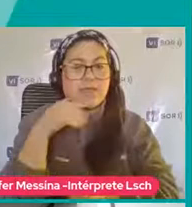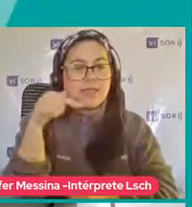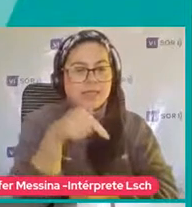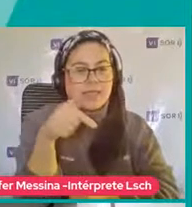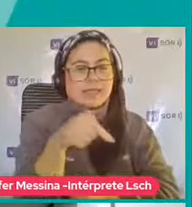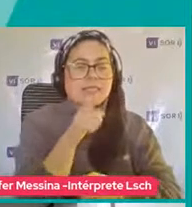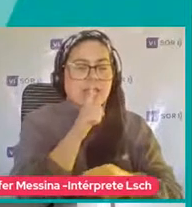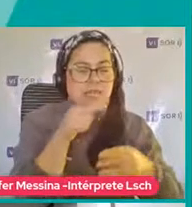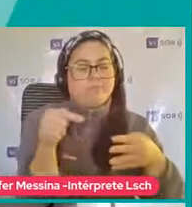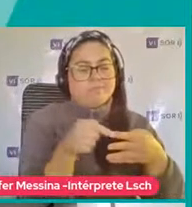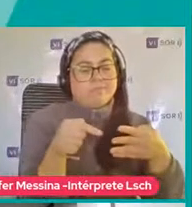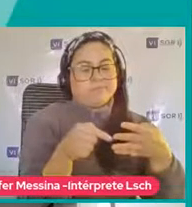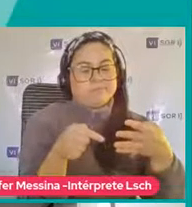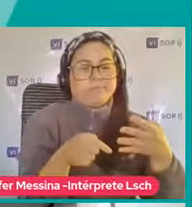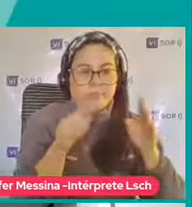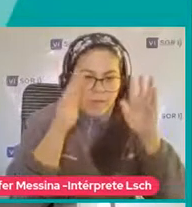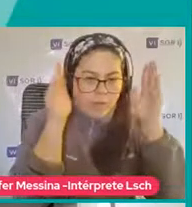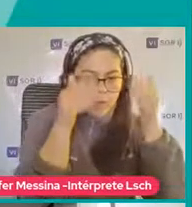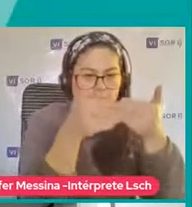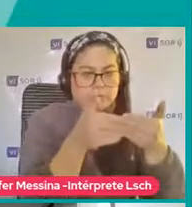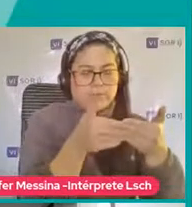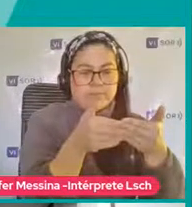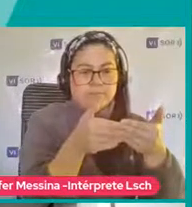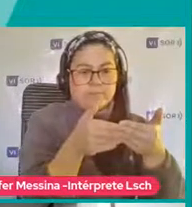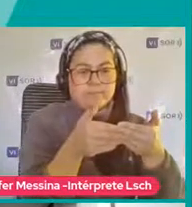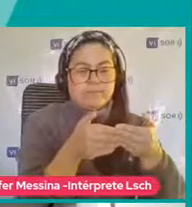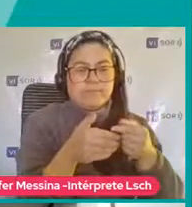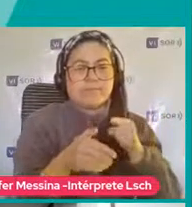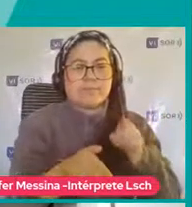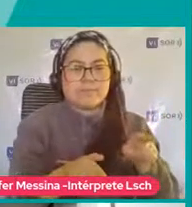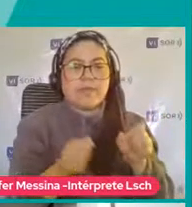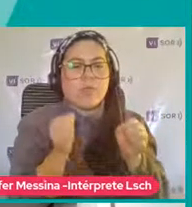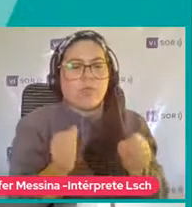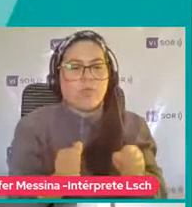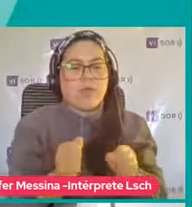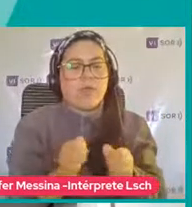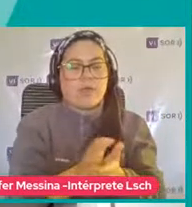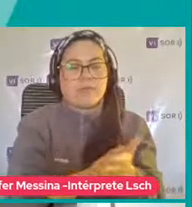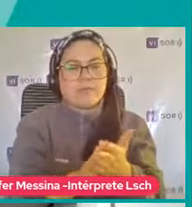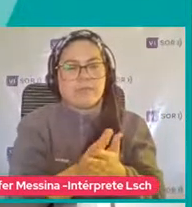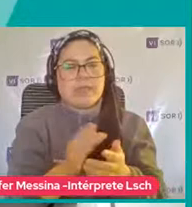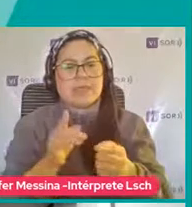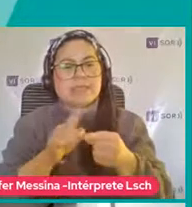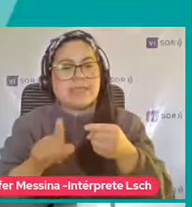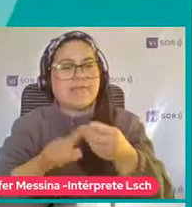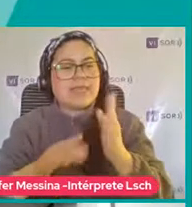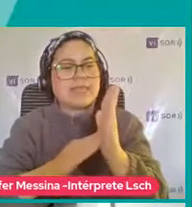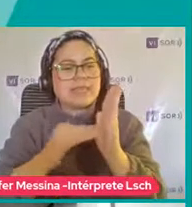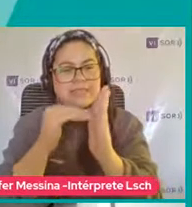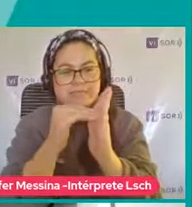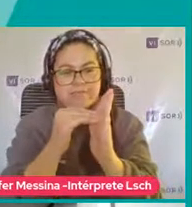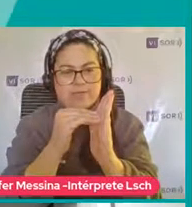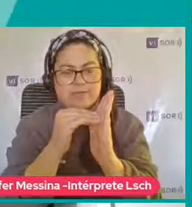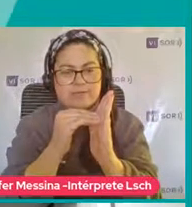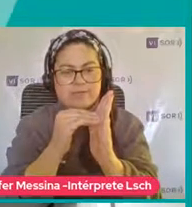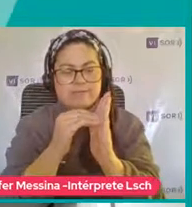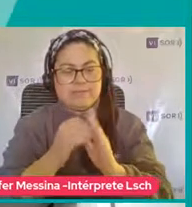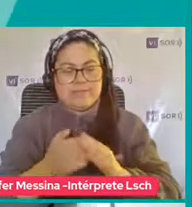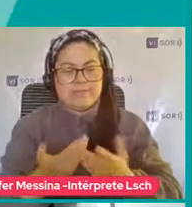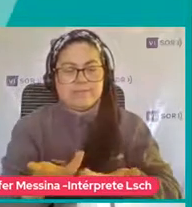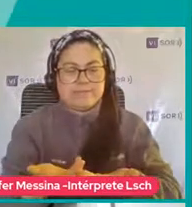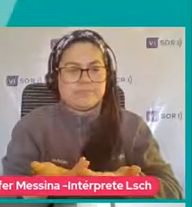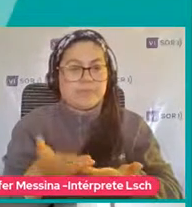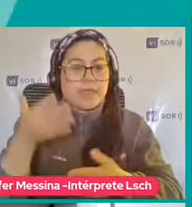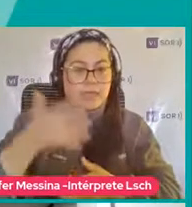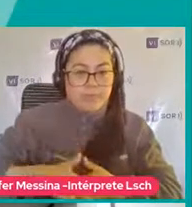espectro Principalmente Y que pueden ocurrir En diferentes niveles De gravedad Por lo tanto Es importante